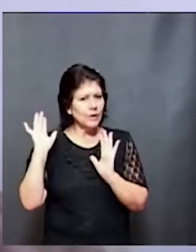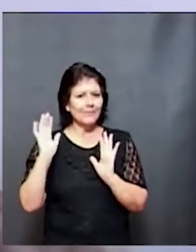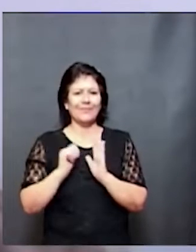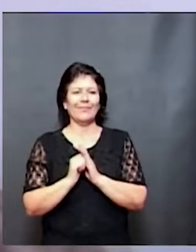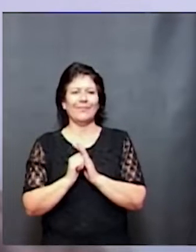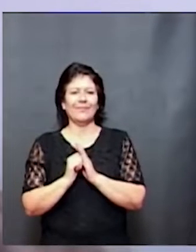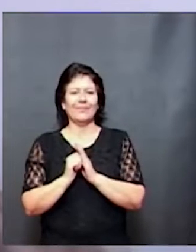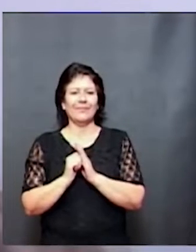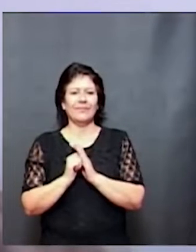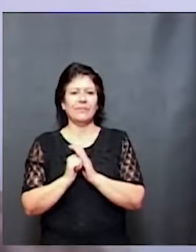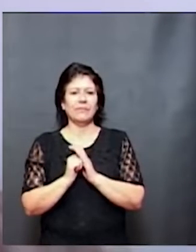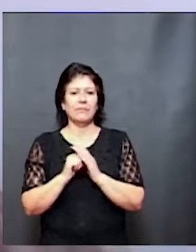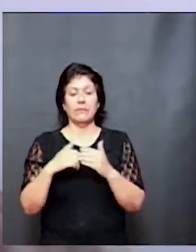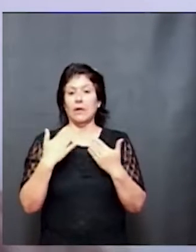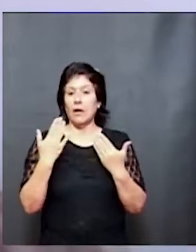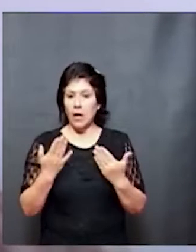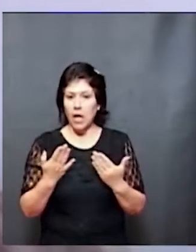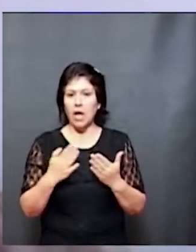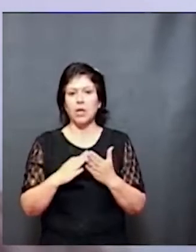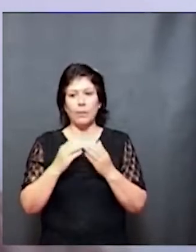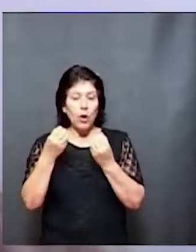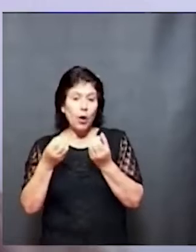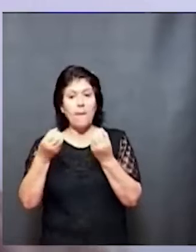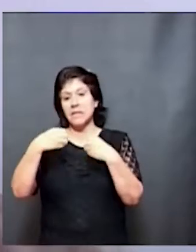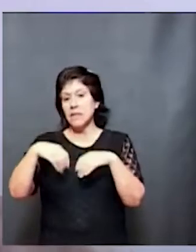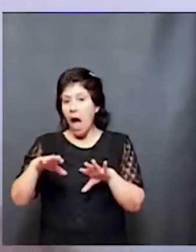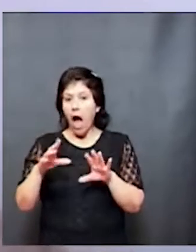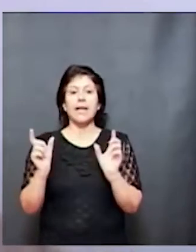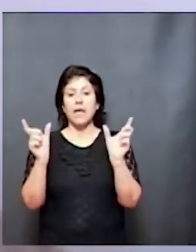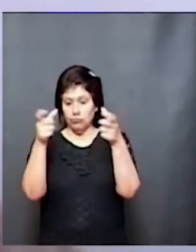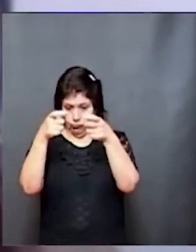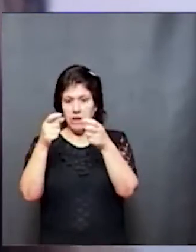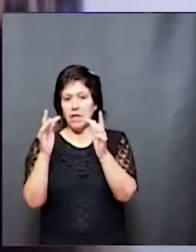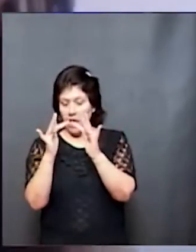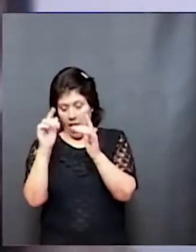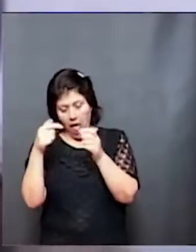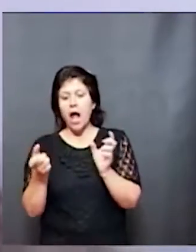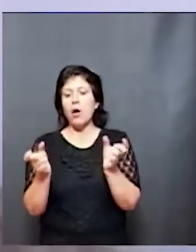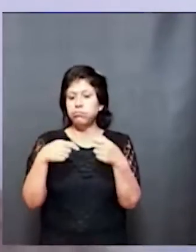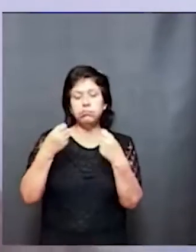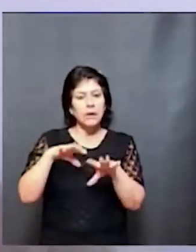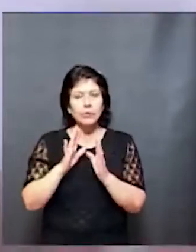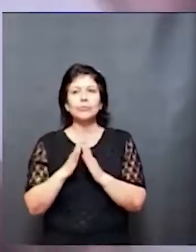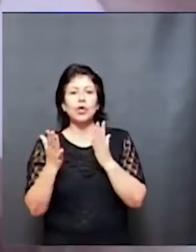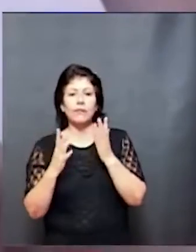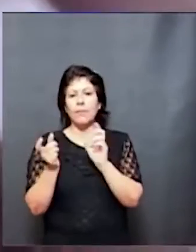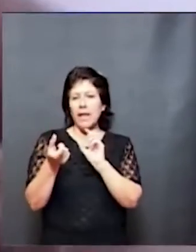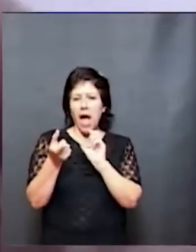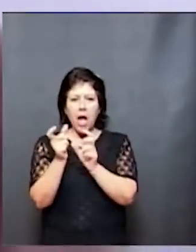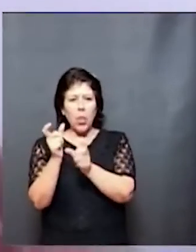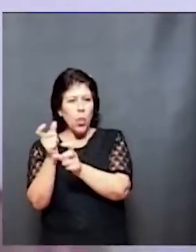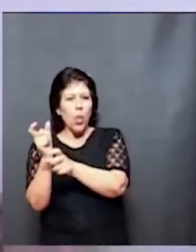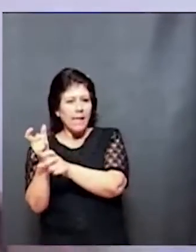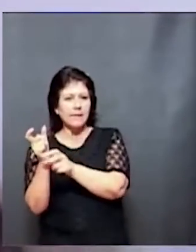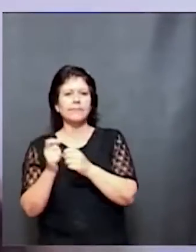poder dar esta apertura con este espacio de pensamiento, de actualización sobre